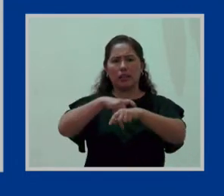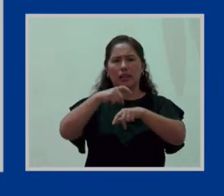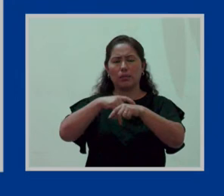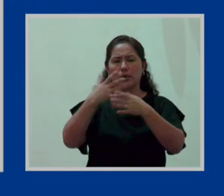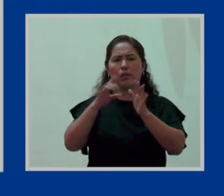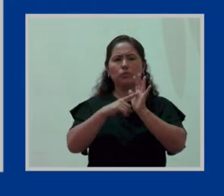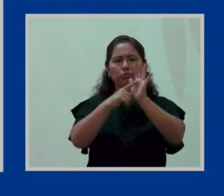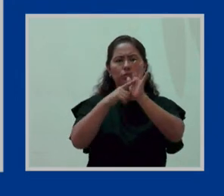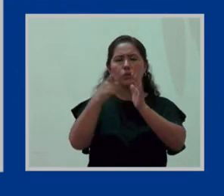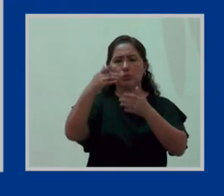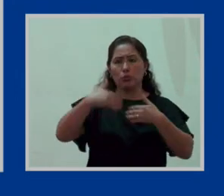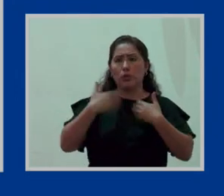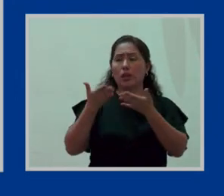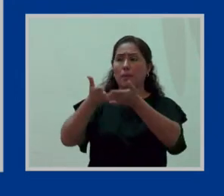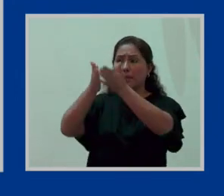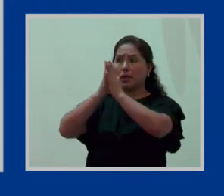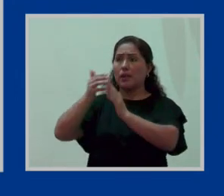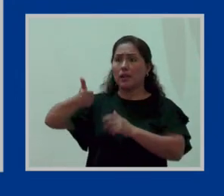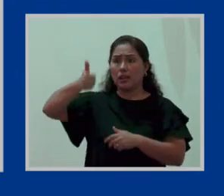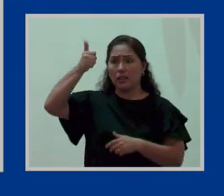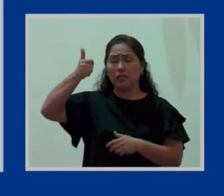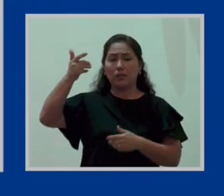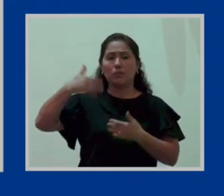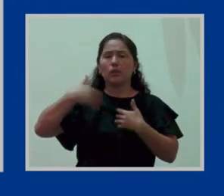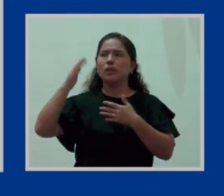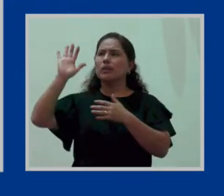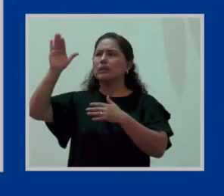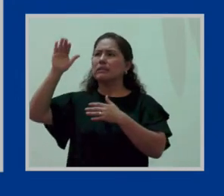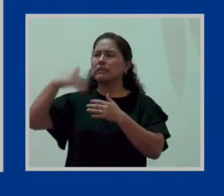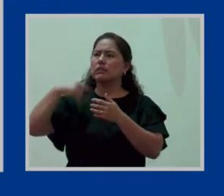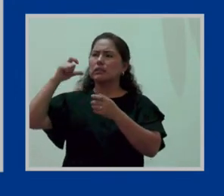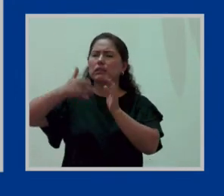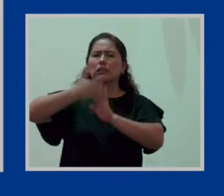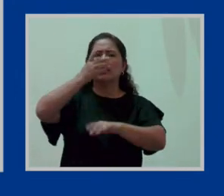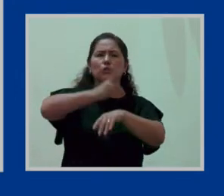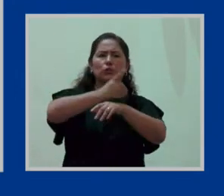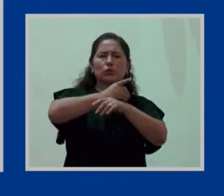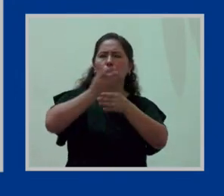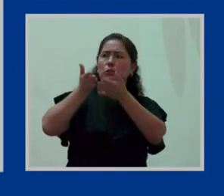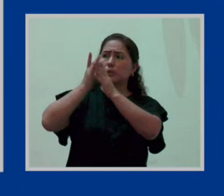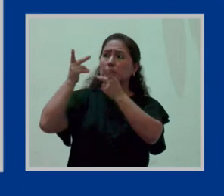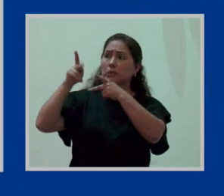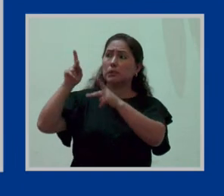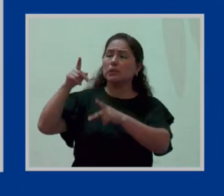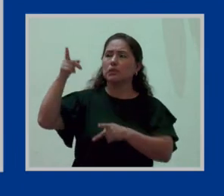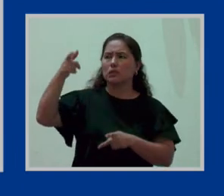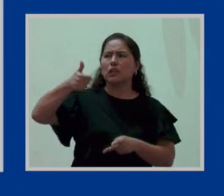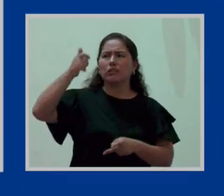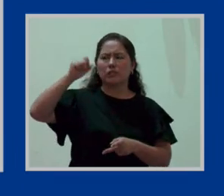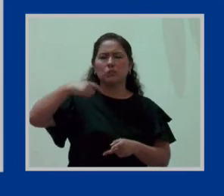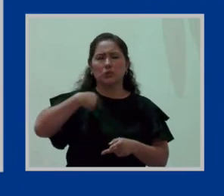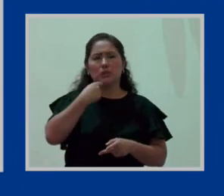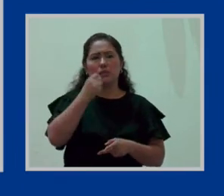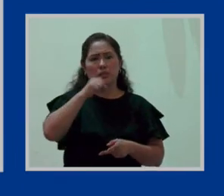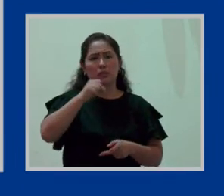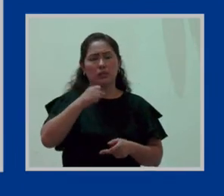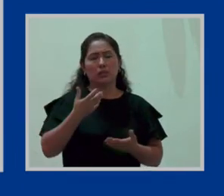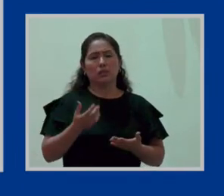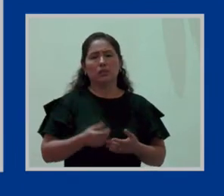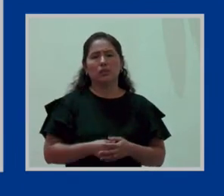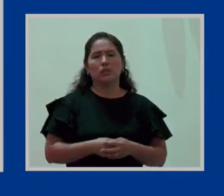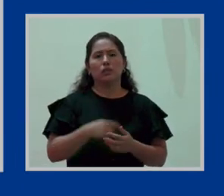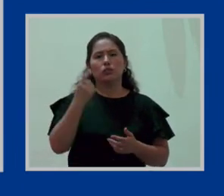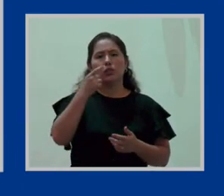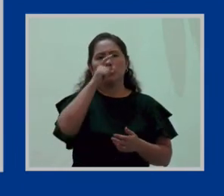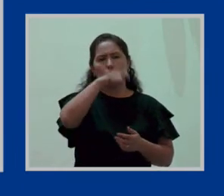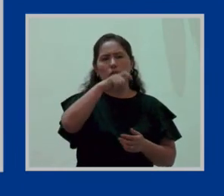¿Podemos solicitar a nuestro empleador ese día para realizarnos ese chequeo? Sí. Lo único que tendremos lógicamente que acreditar que en